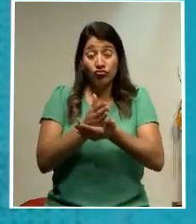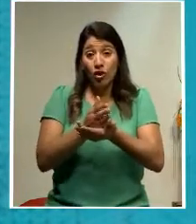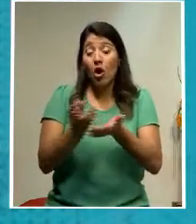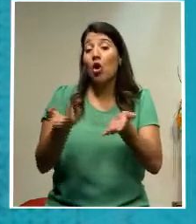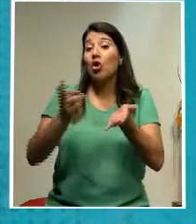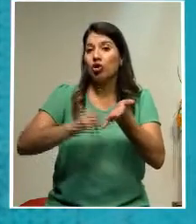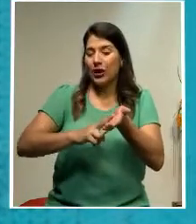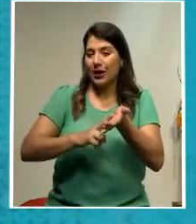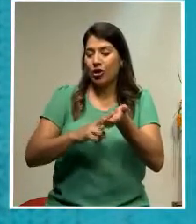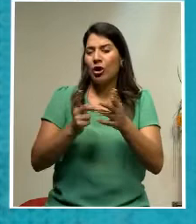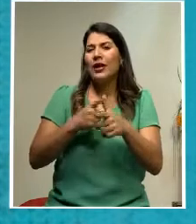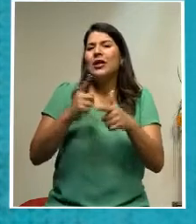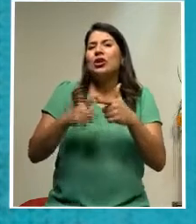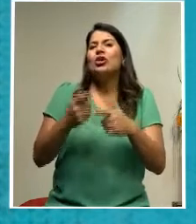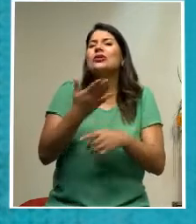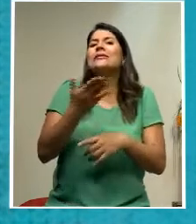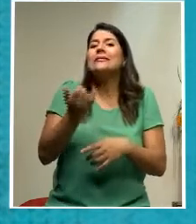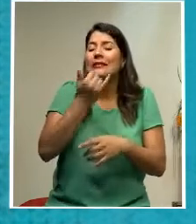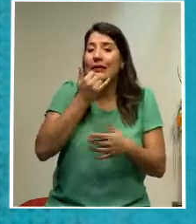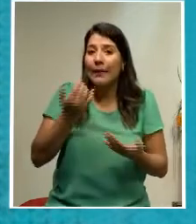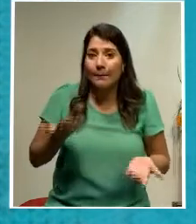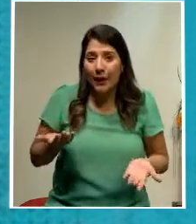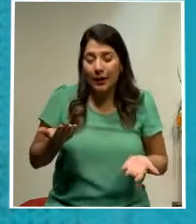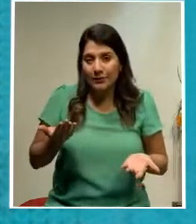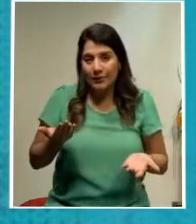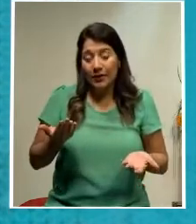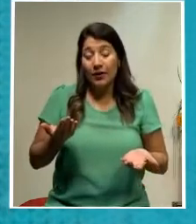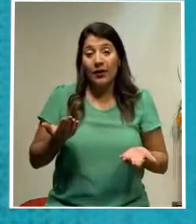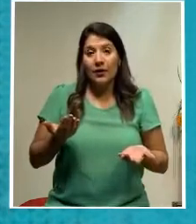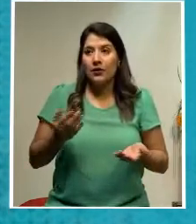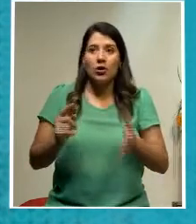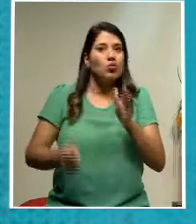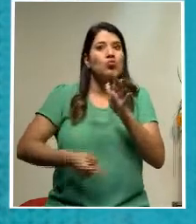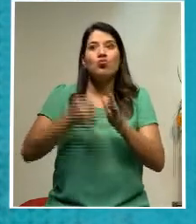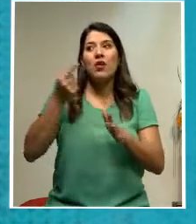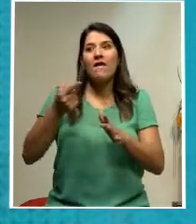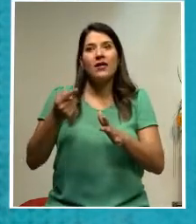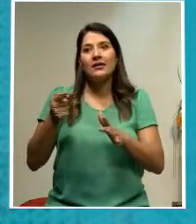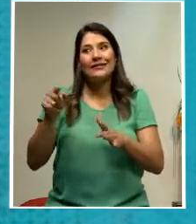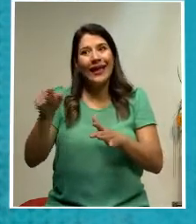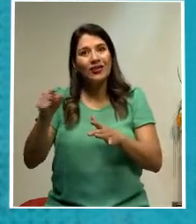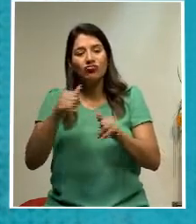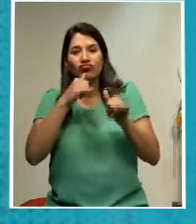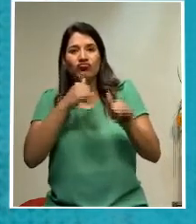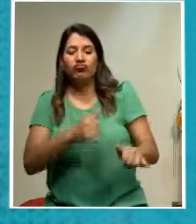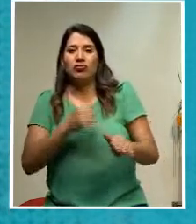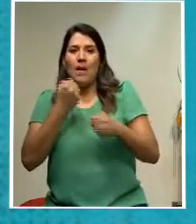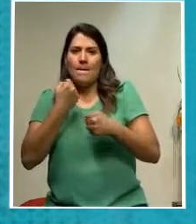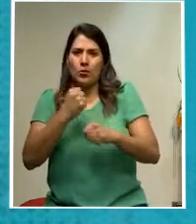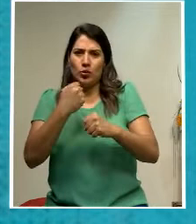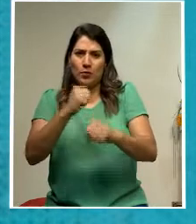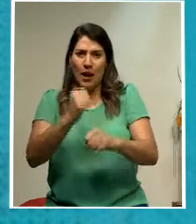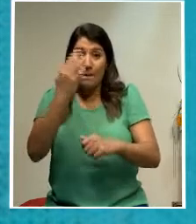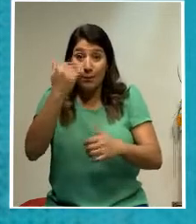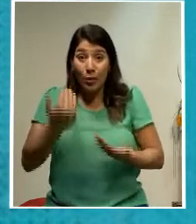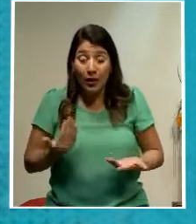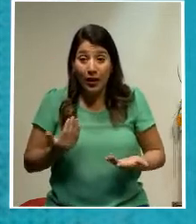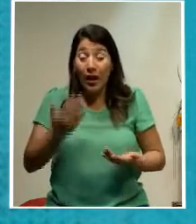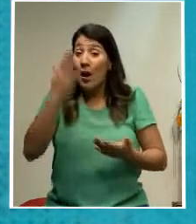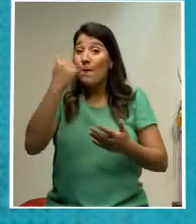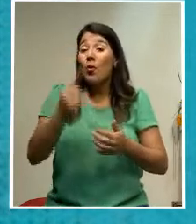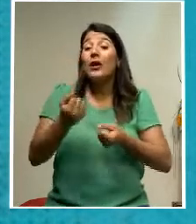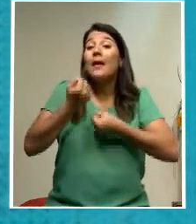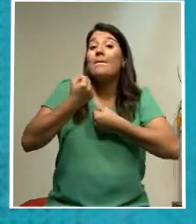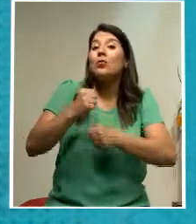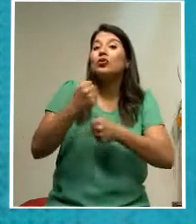hubiera venido inmediatamente es una demanda legal a la municipalidad porque la municipalidad hizo